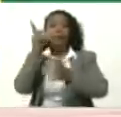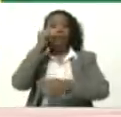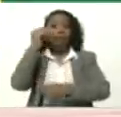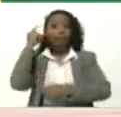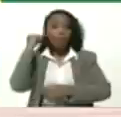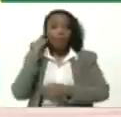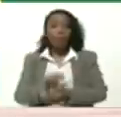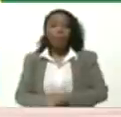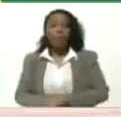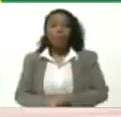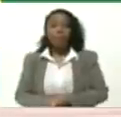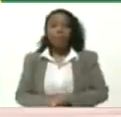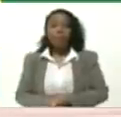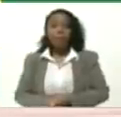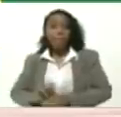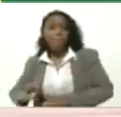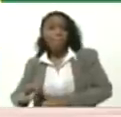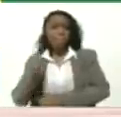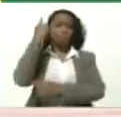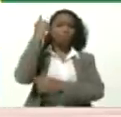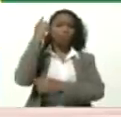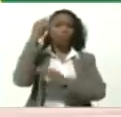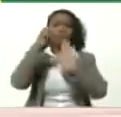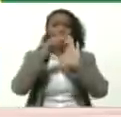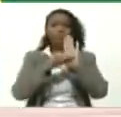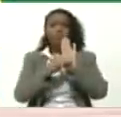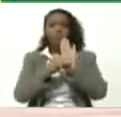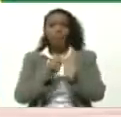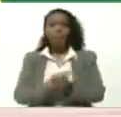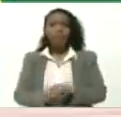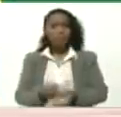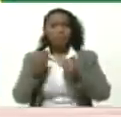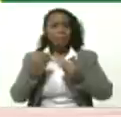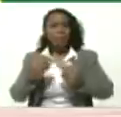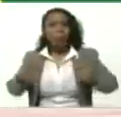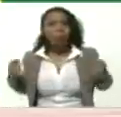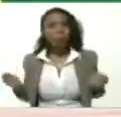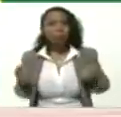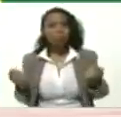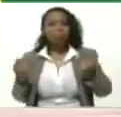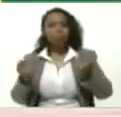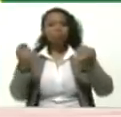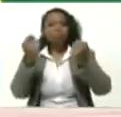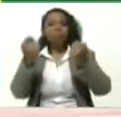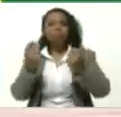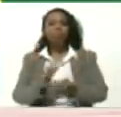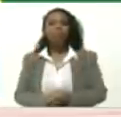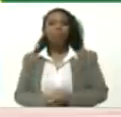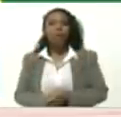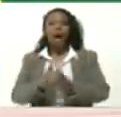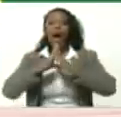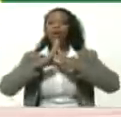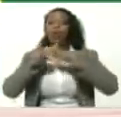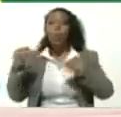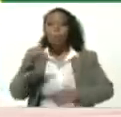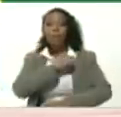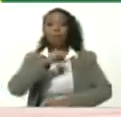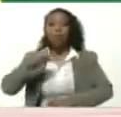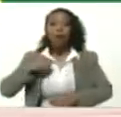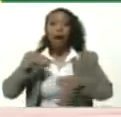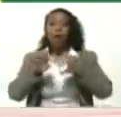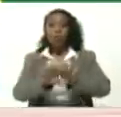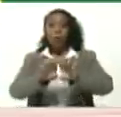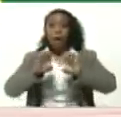De primer nivel Para motivar A todo el personal De